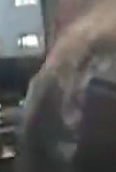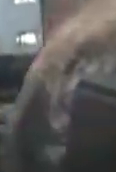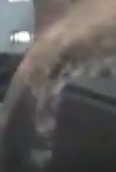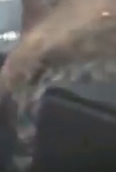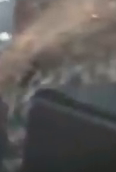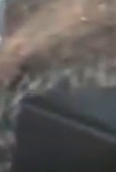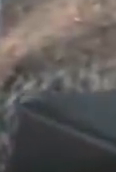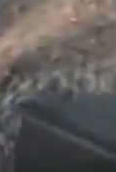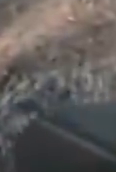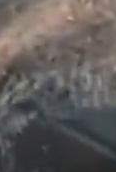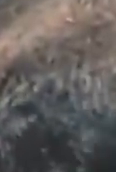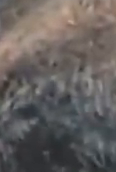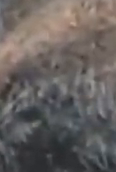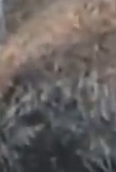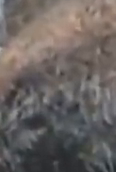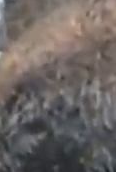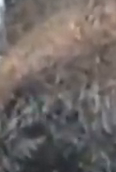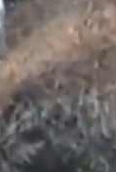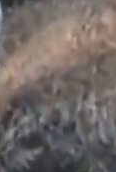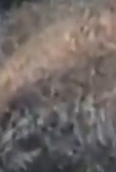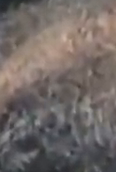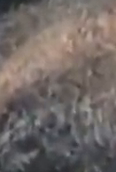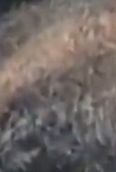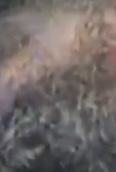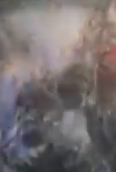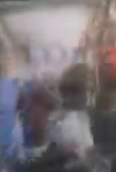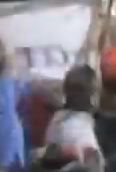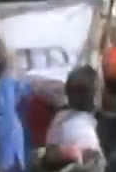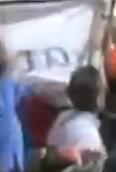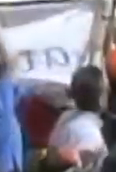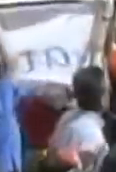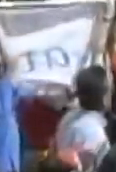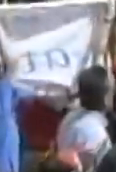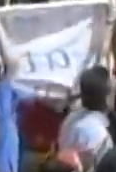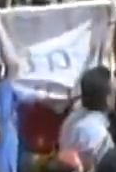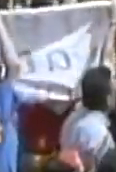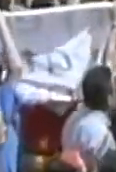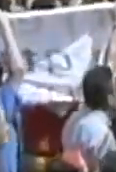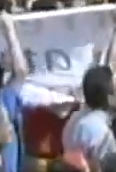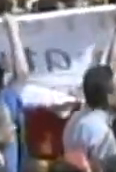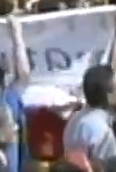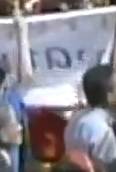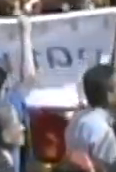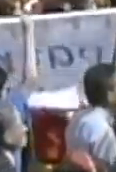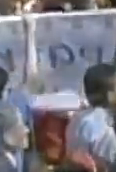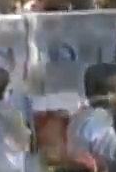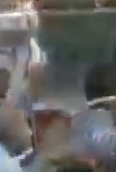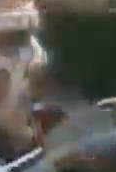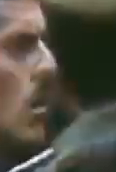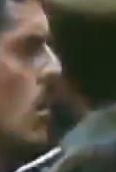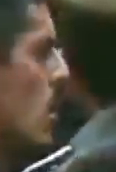corre por toda Venezuela eso no tiene otro nombre que una revolución